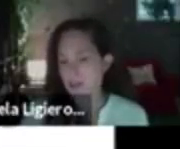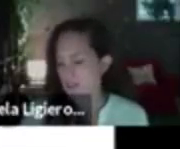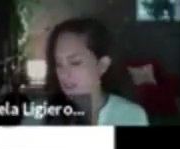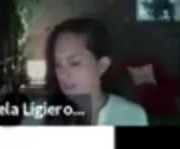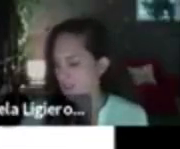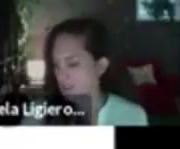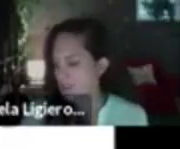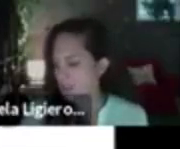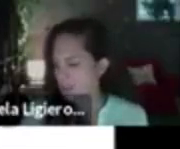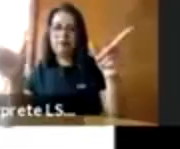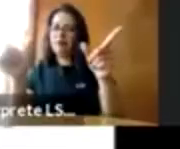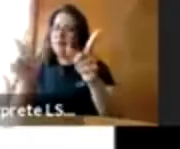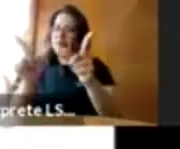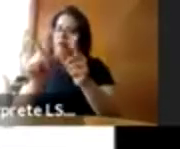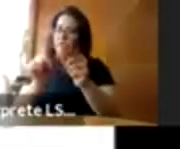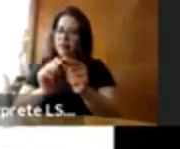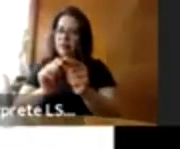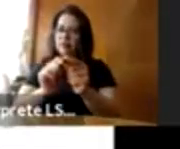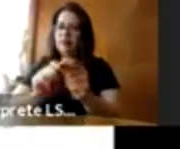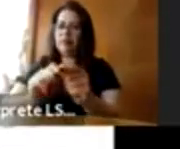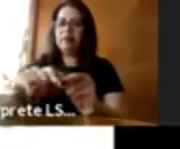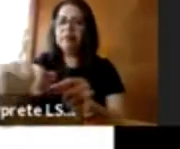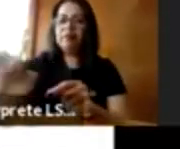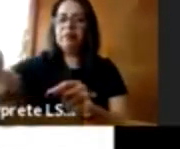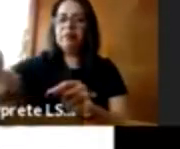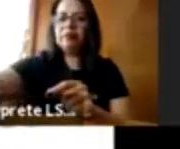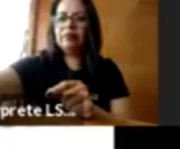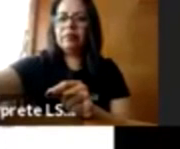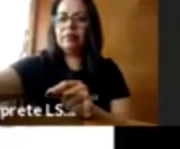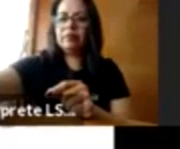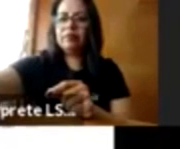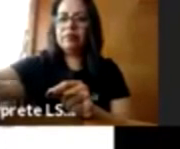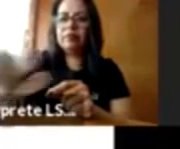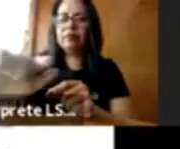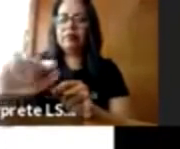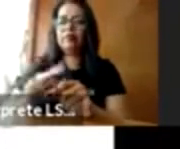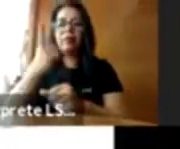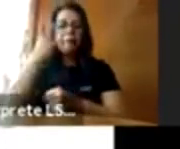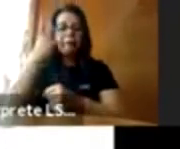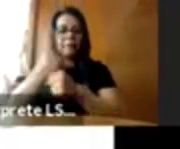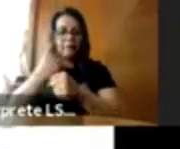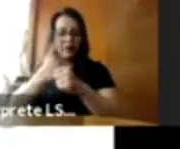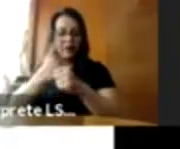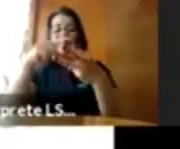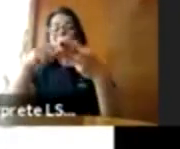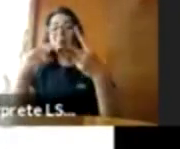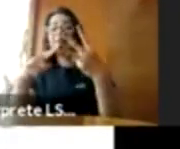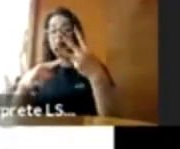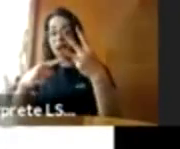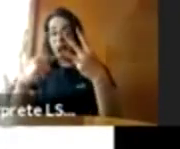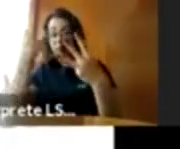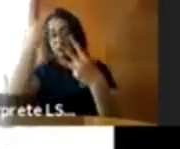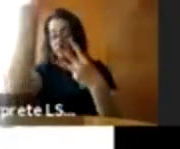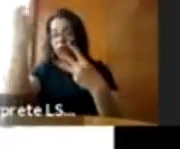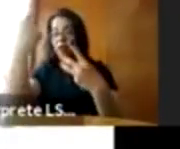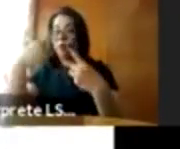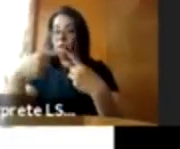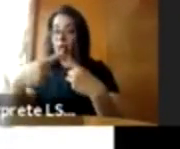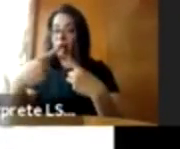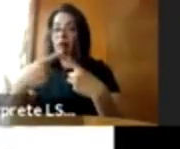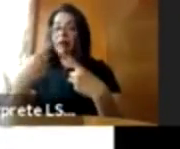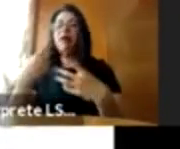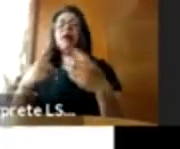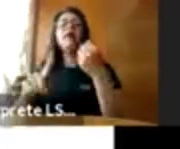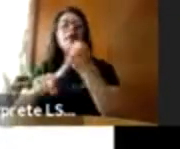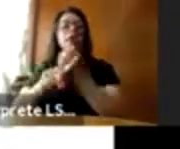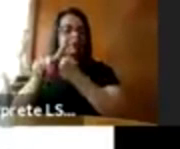brevemente, quiero dejarles con tres ideas. La primera es que el problema de violencia sexual, de